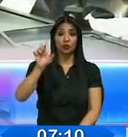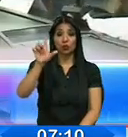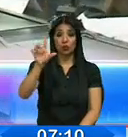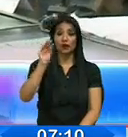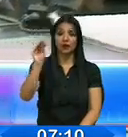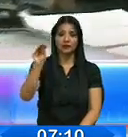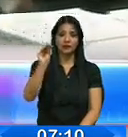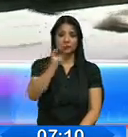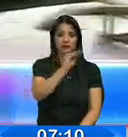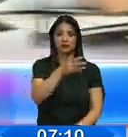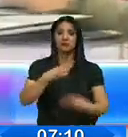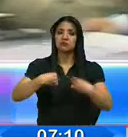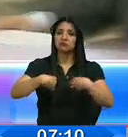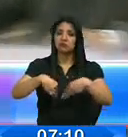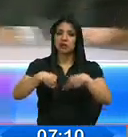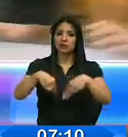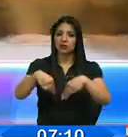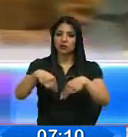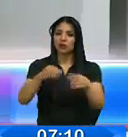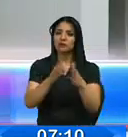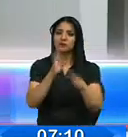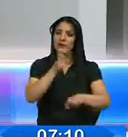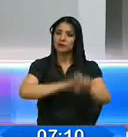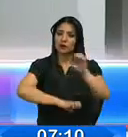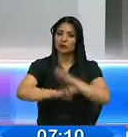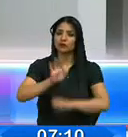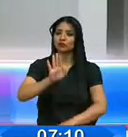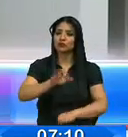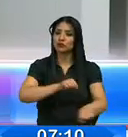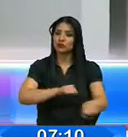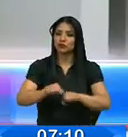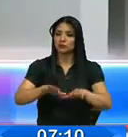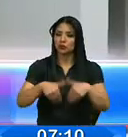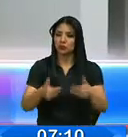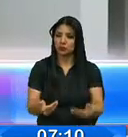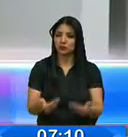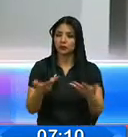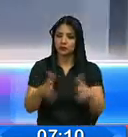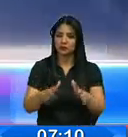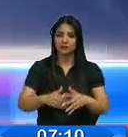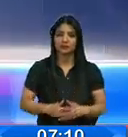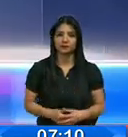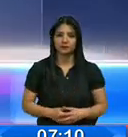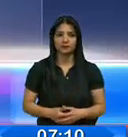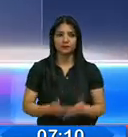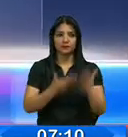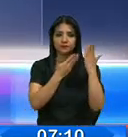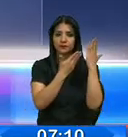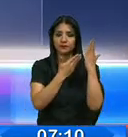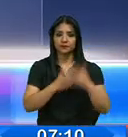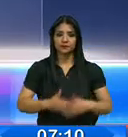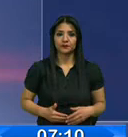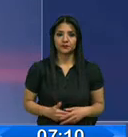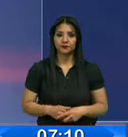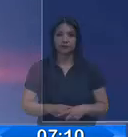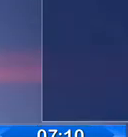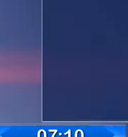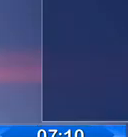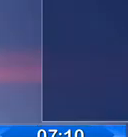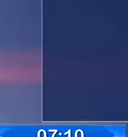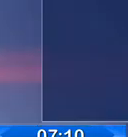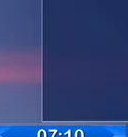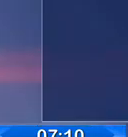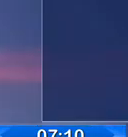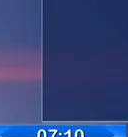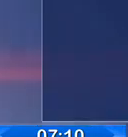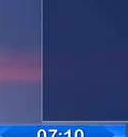la metodología que se aplicará en la evaluación de su gestión. Ahí se señala el aspecto cualitativo que hace referencia